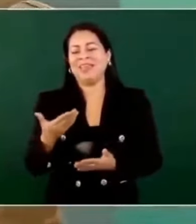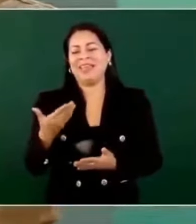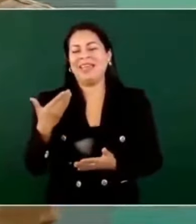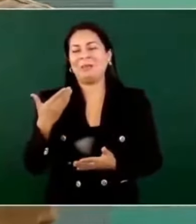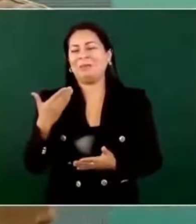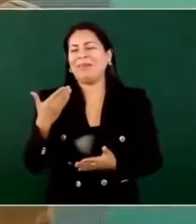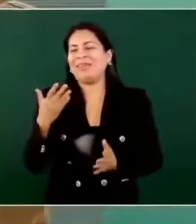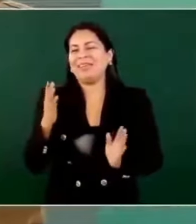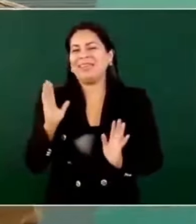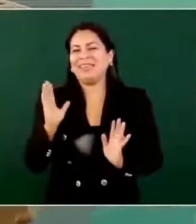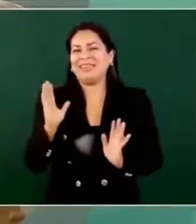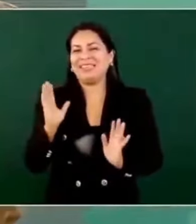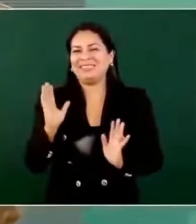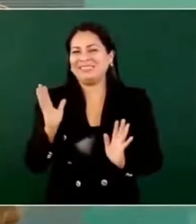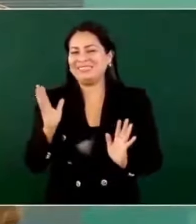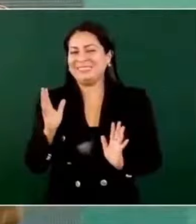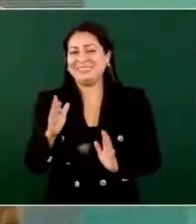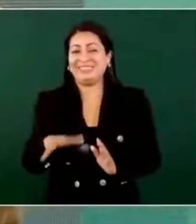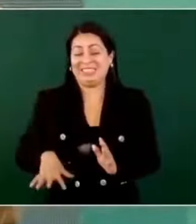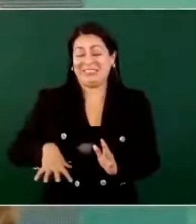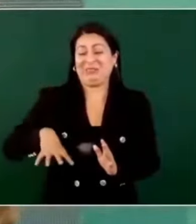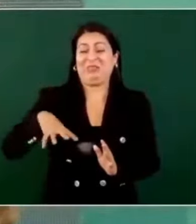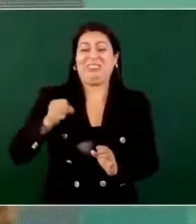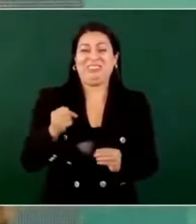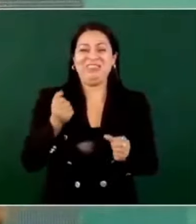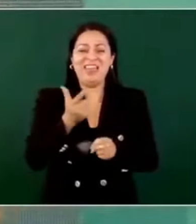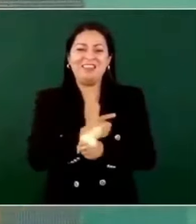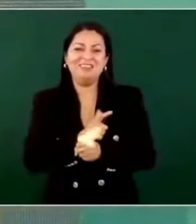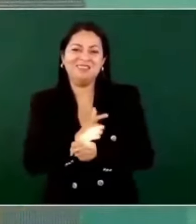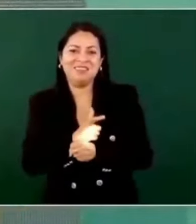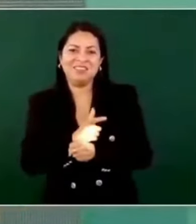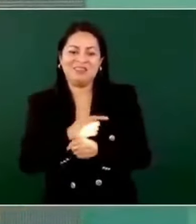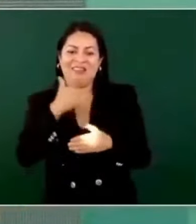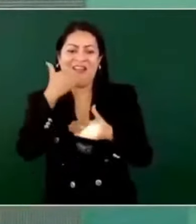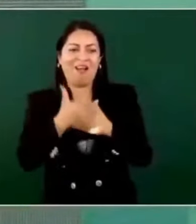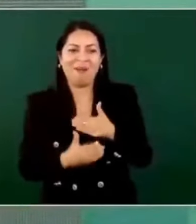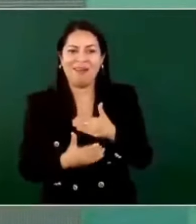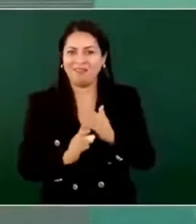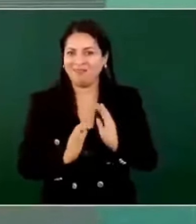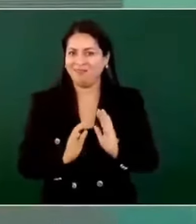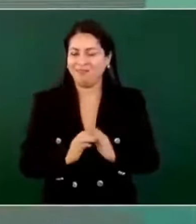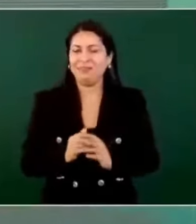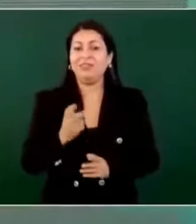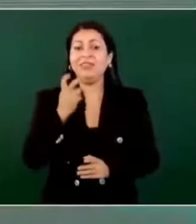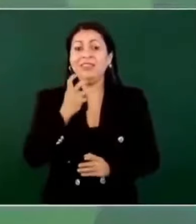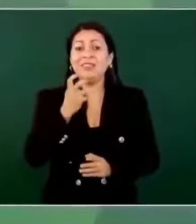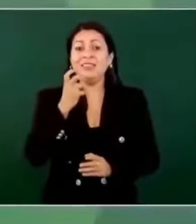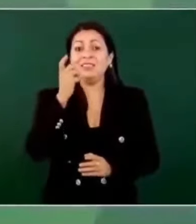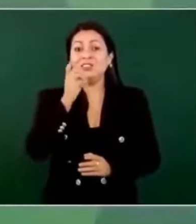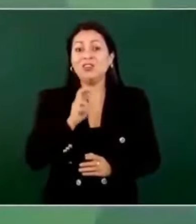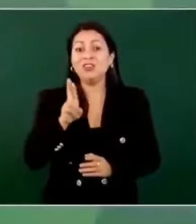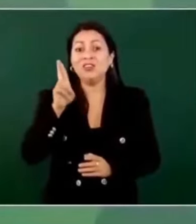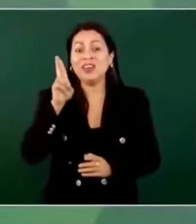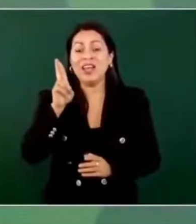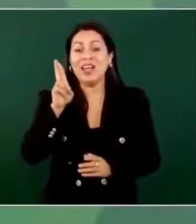milagro terminé la licenciatura y ella es doctora.